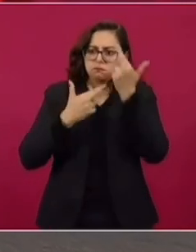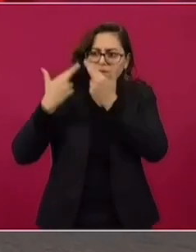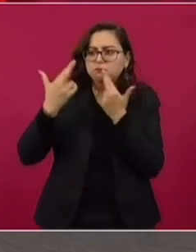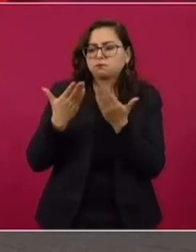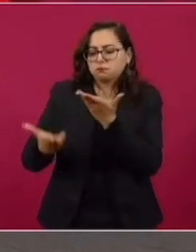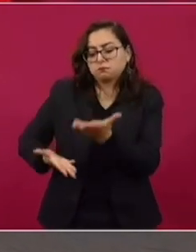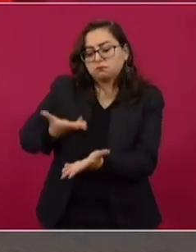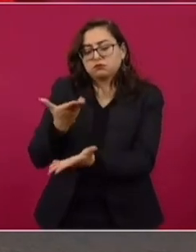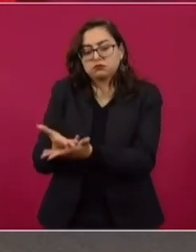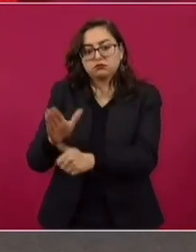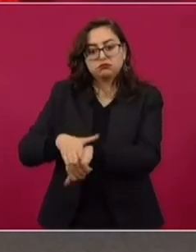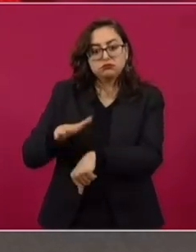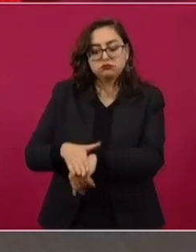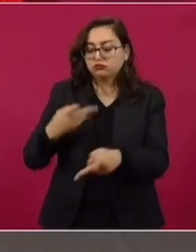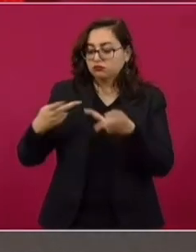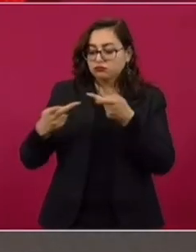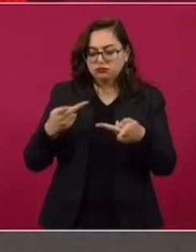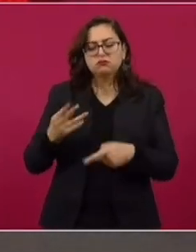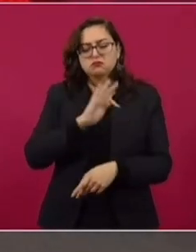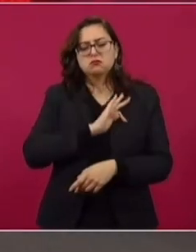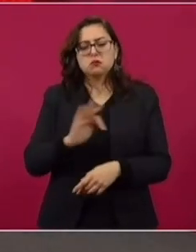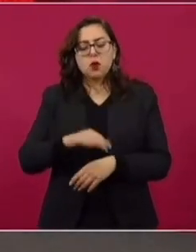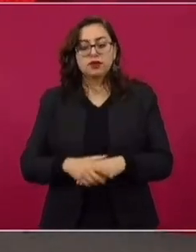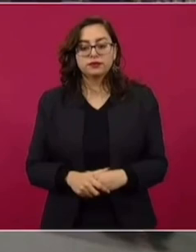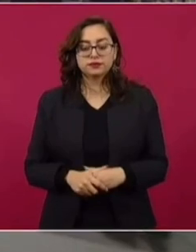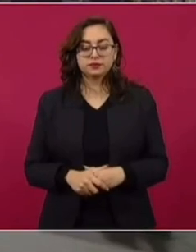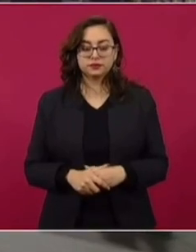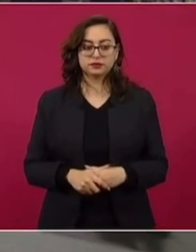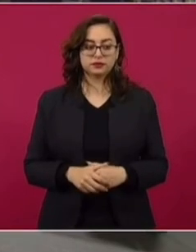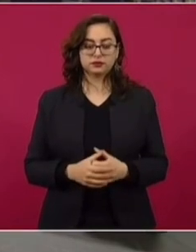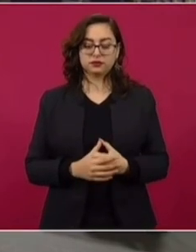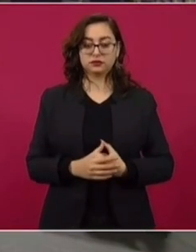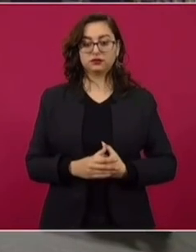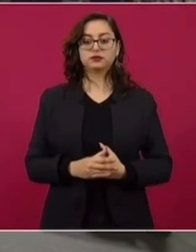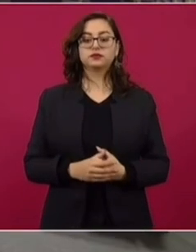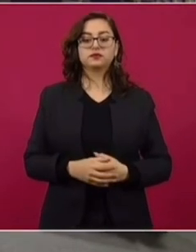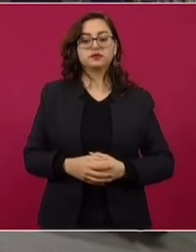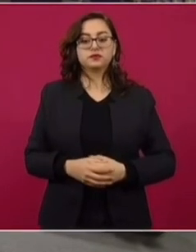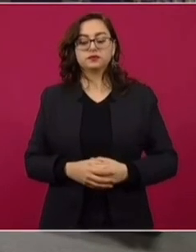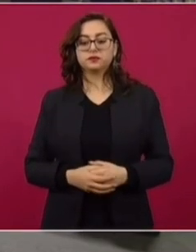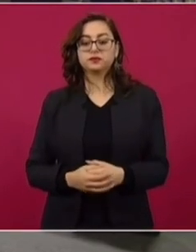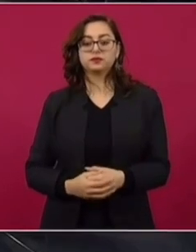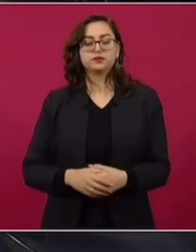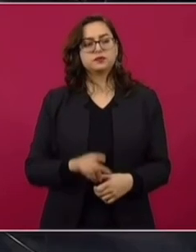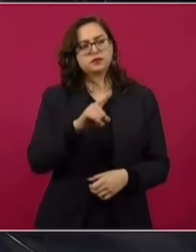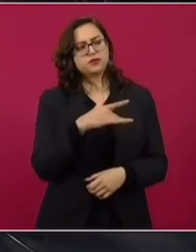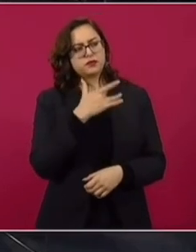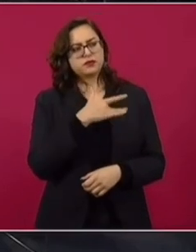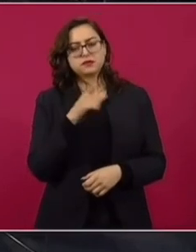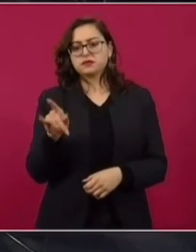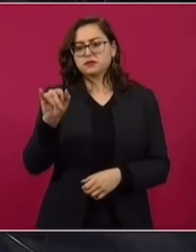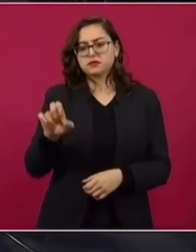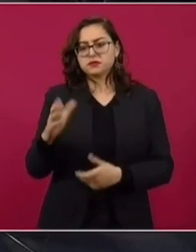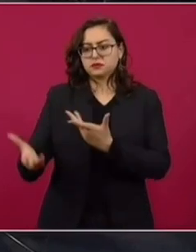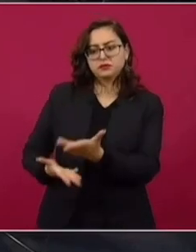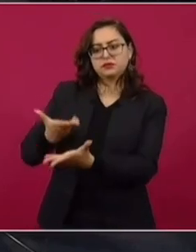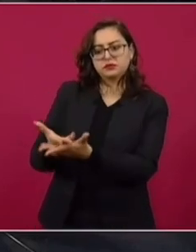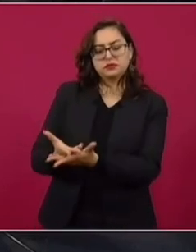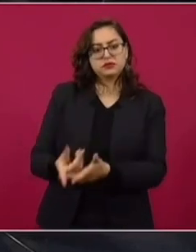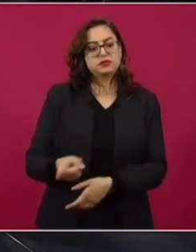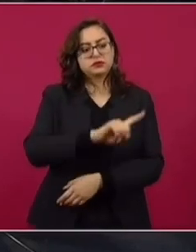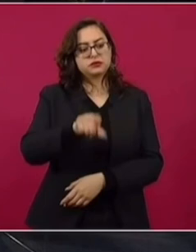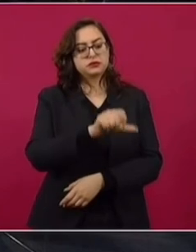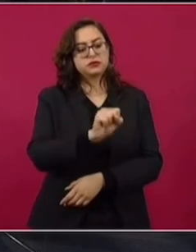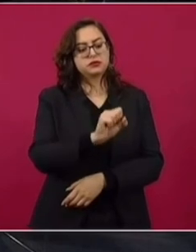y presentar un plan de austeridad. ¿Iniciarán primero con esa negociación, digamos, o con esa propuesta aline, aunque no sea obligatoria, antes de dar una